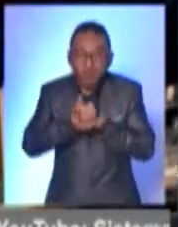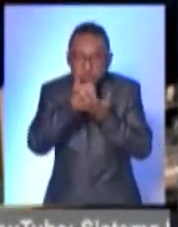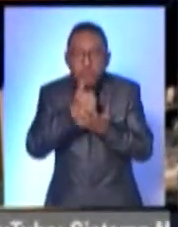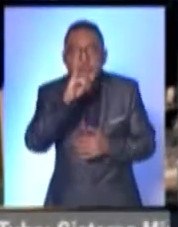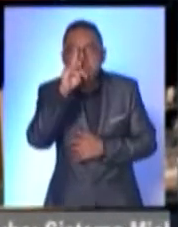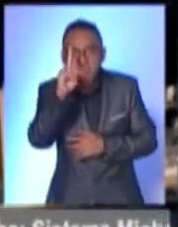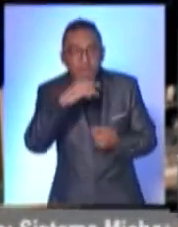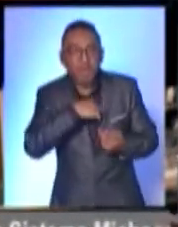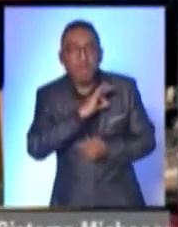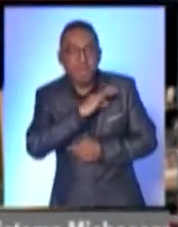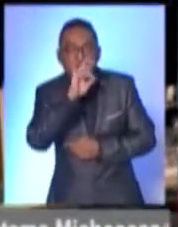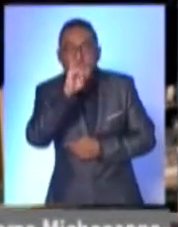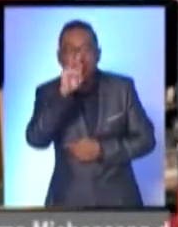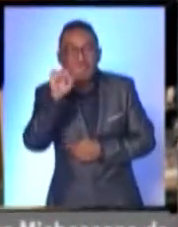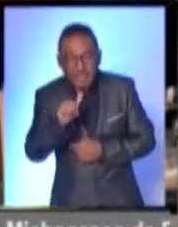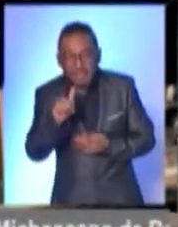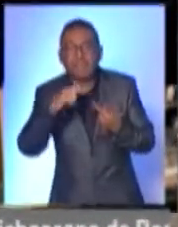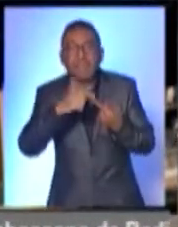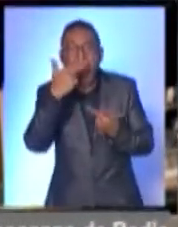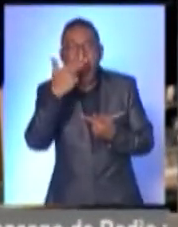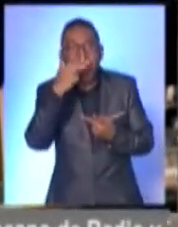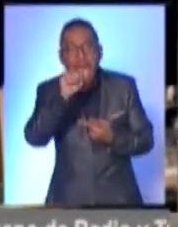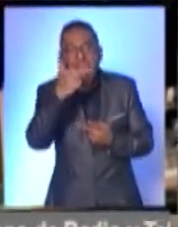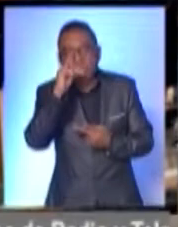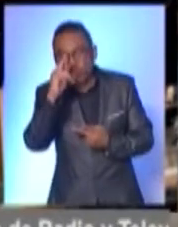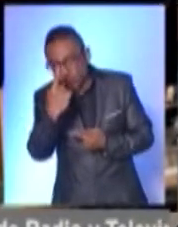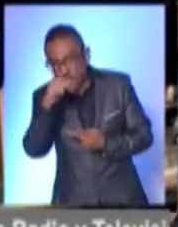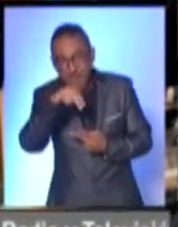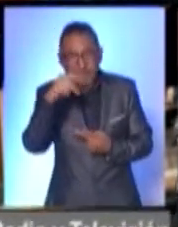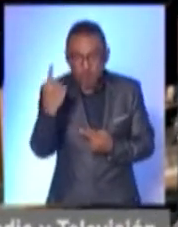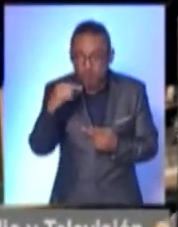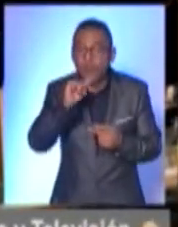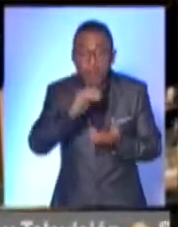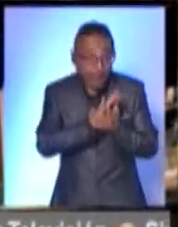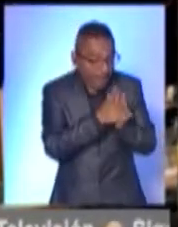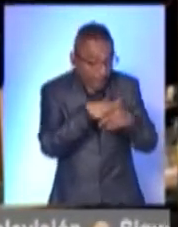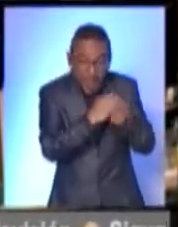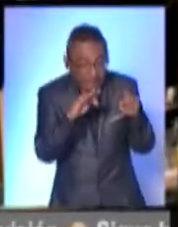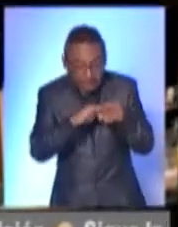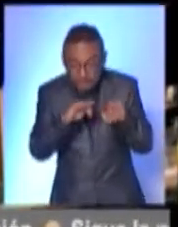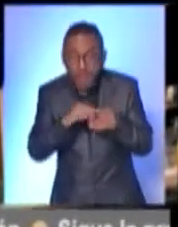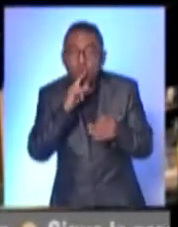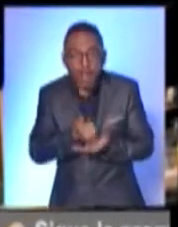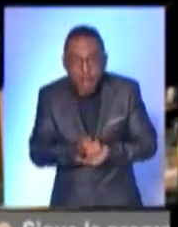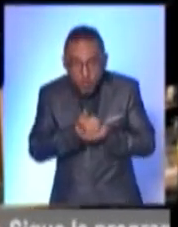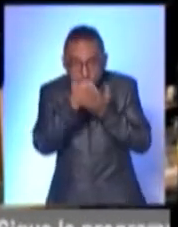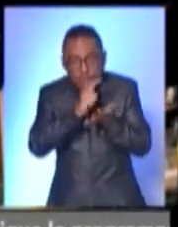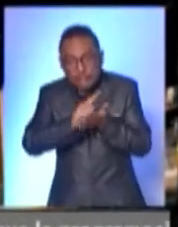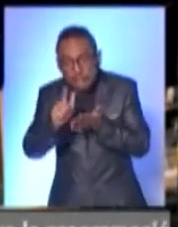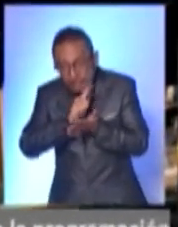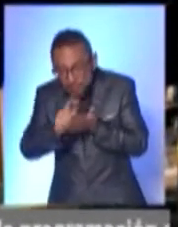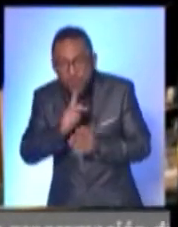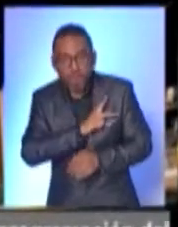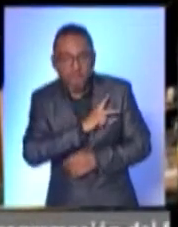el H1N1, etcétera. Y el lavado de manos también nos protege de infecciones virales, de infecciones también respiratorias, de infecciones